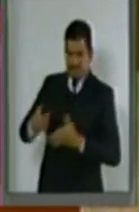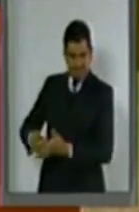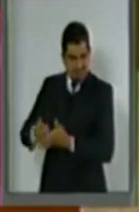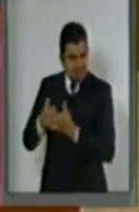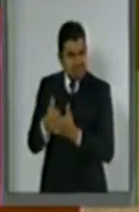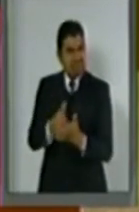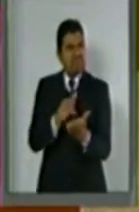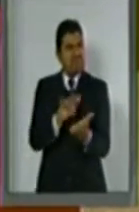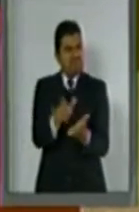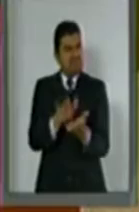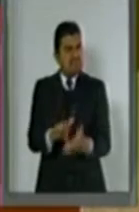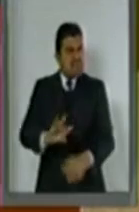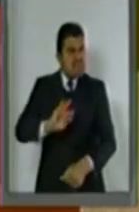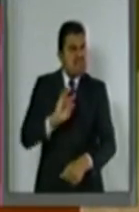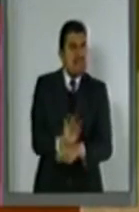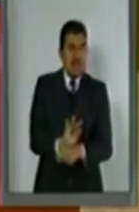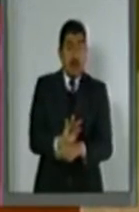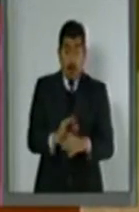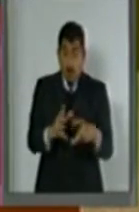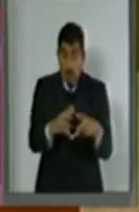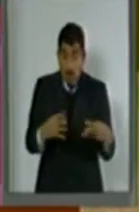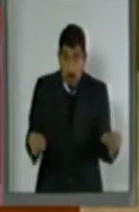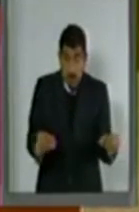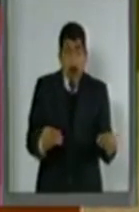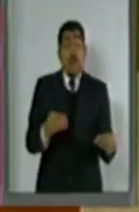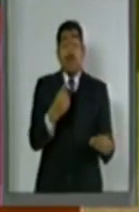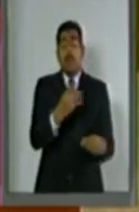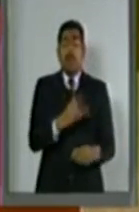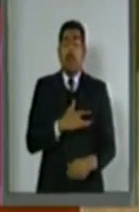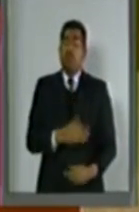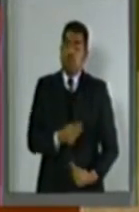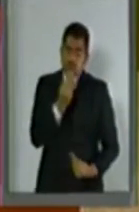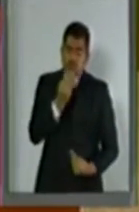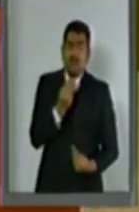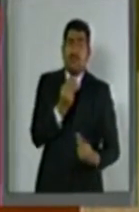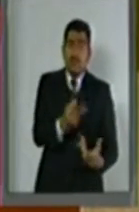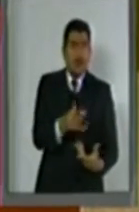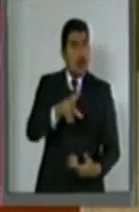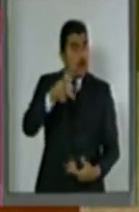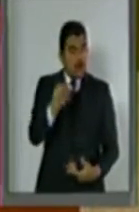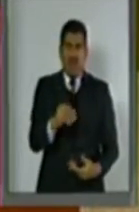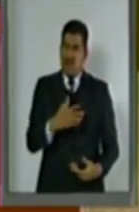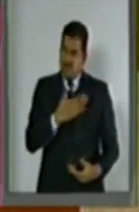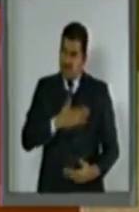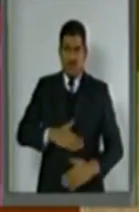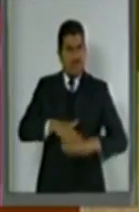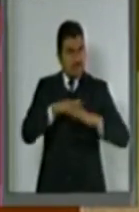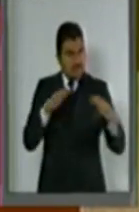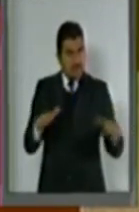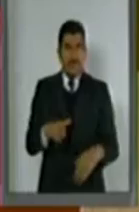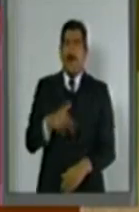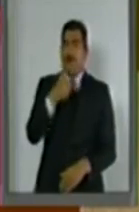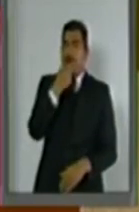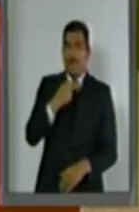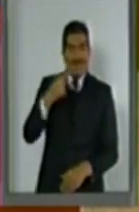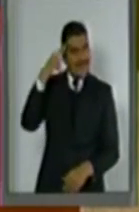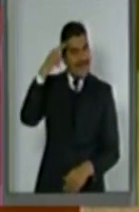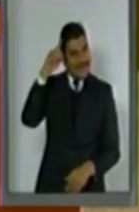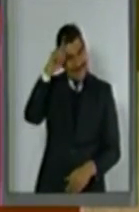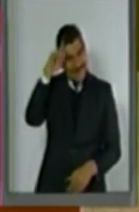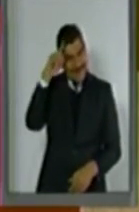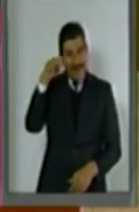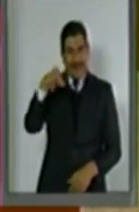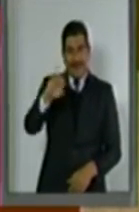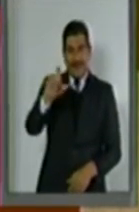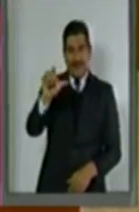Y erradicar la pobreza no es un acto de caridad, es un acto de justicia. Nelson Mandela. Las personas